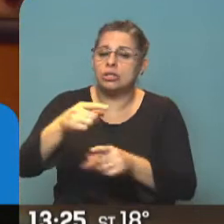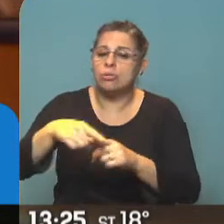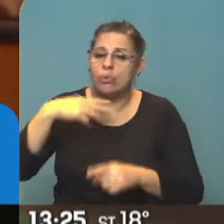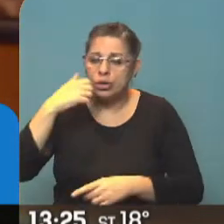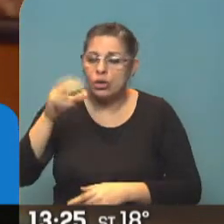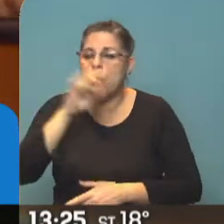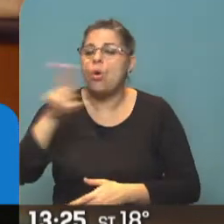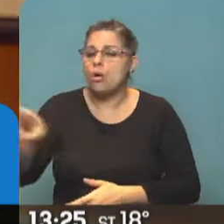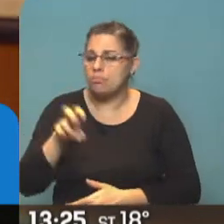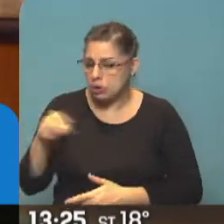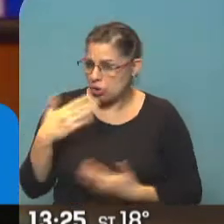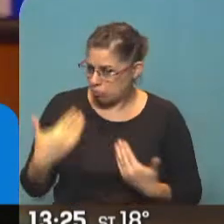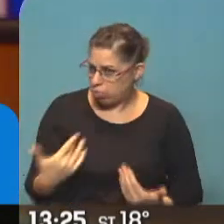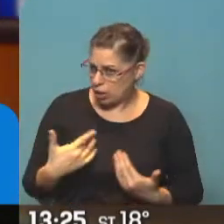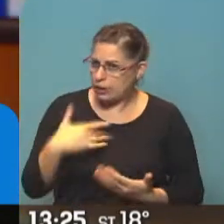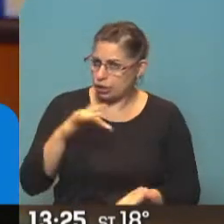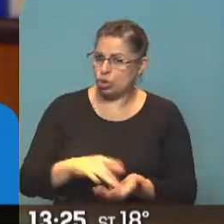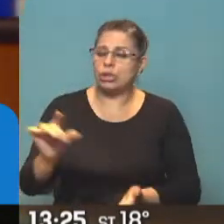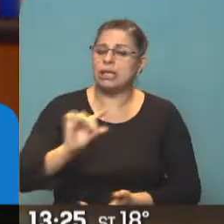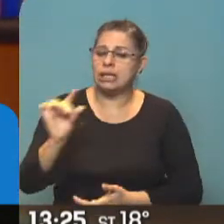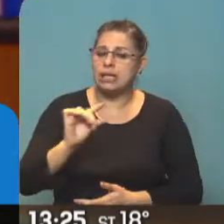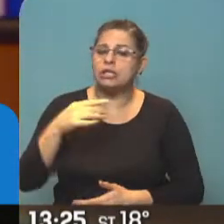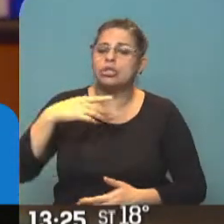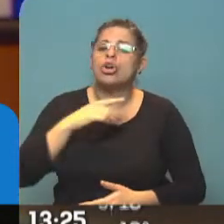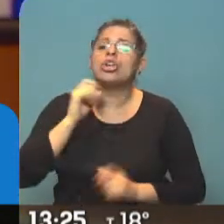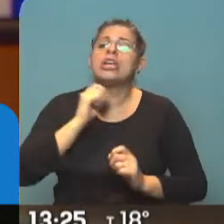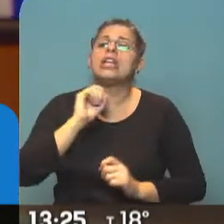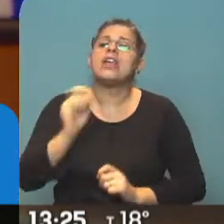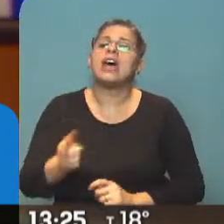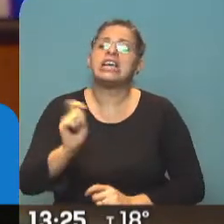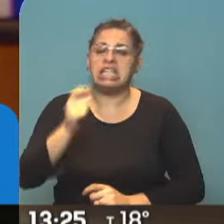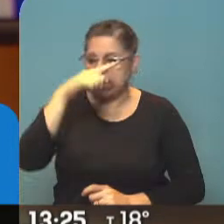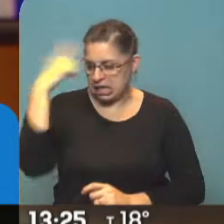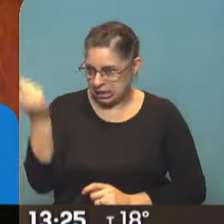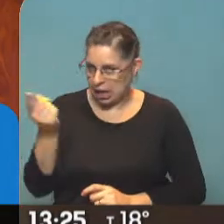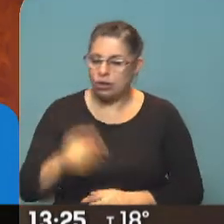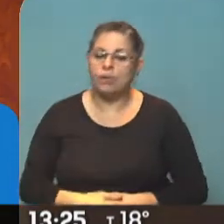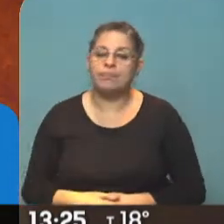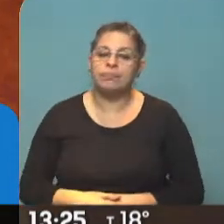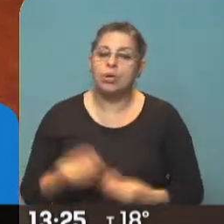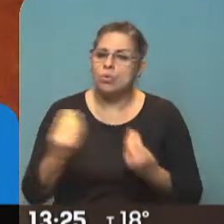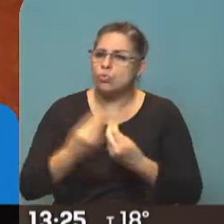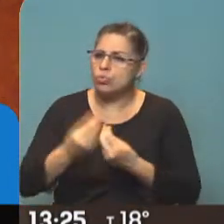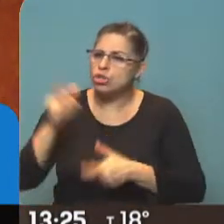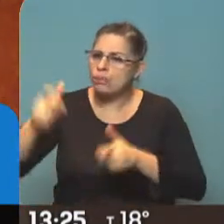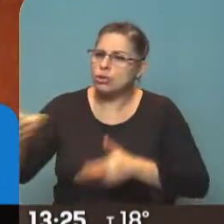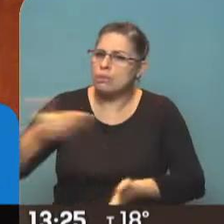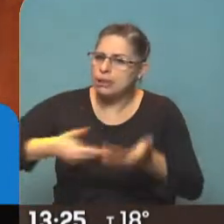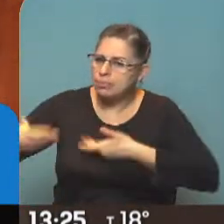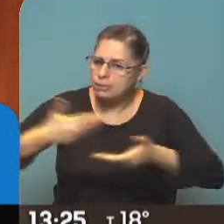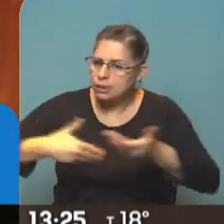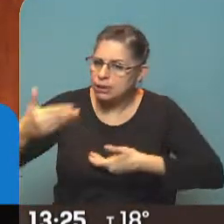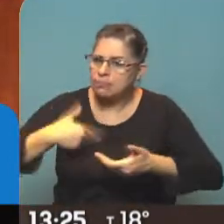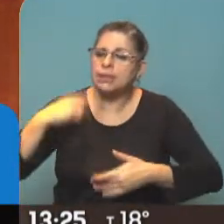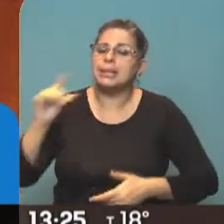pensiones puedan tener créditos seguros del Estado. A partir de esta nueva herramienta tuvimos tantos pedidos que